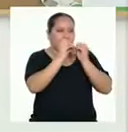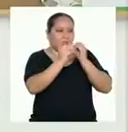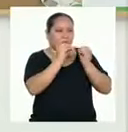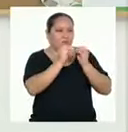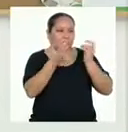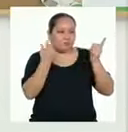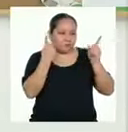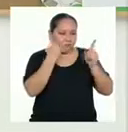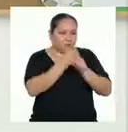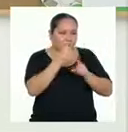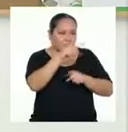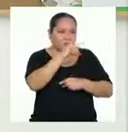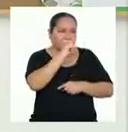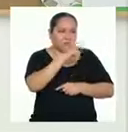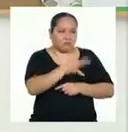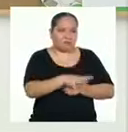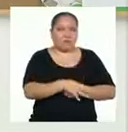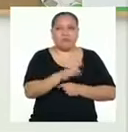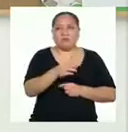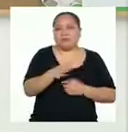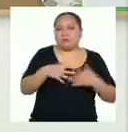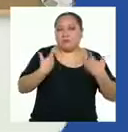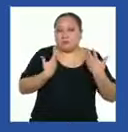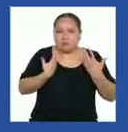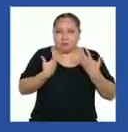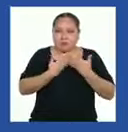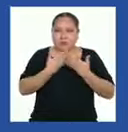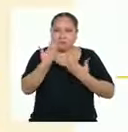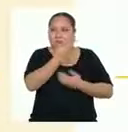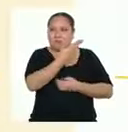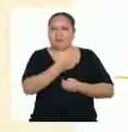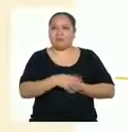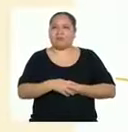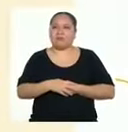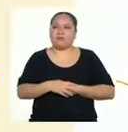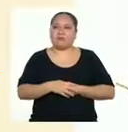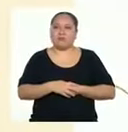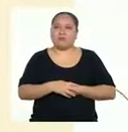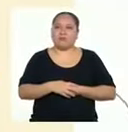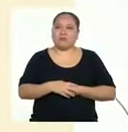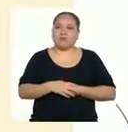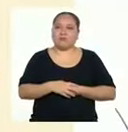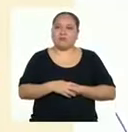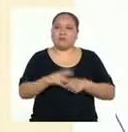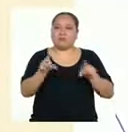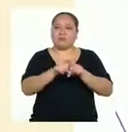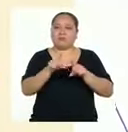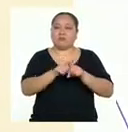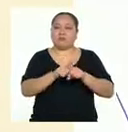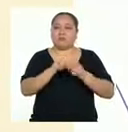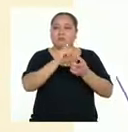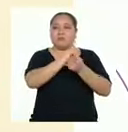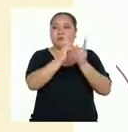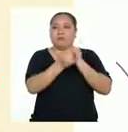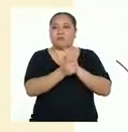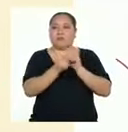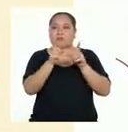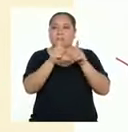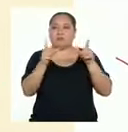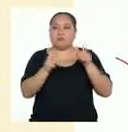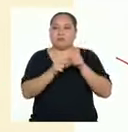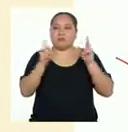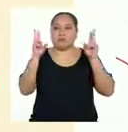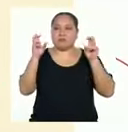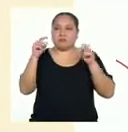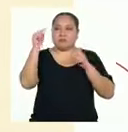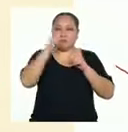adecuadas de lo que menciones, podría acercarse más a esto. Mire, también cambié de lugar el título. Creo que ahí